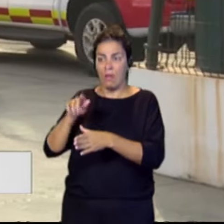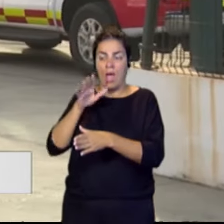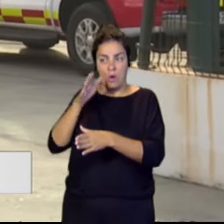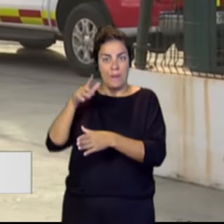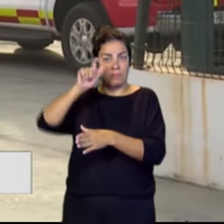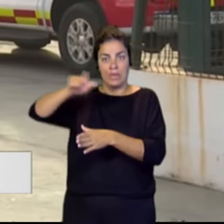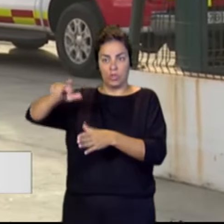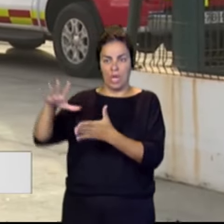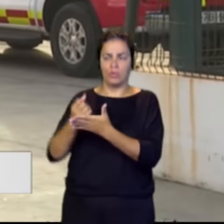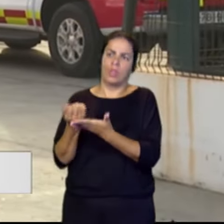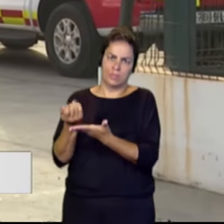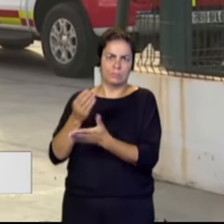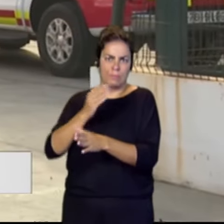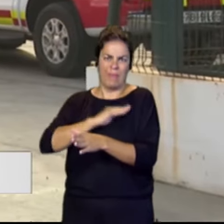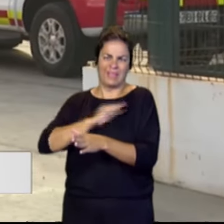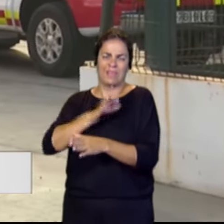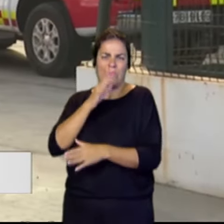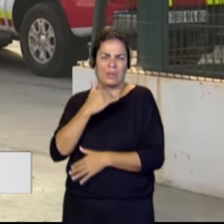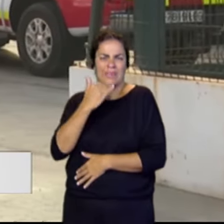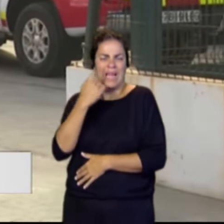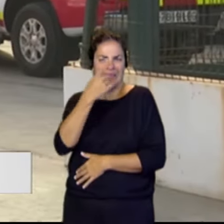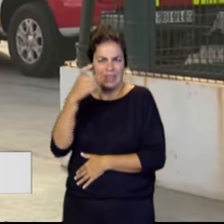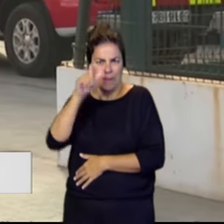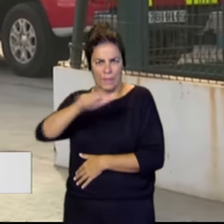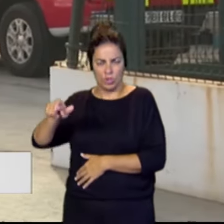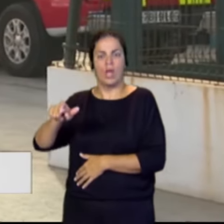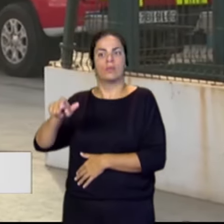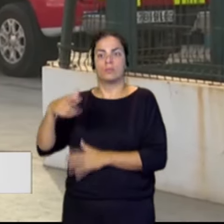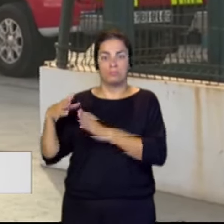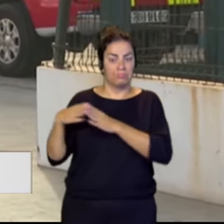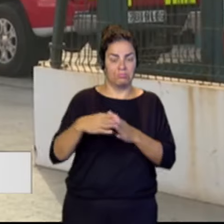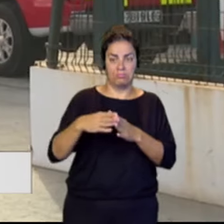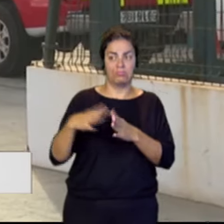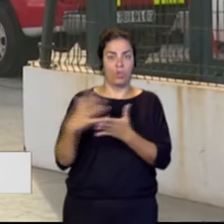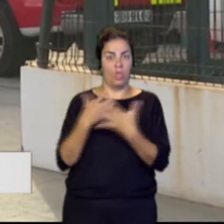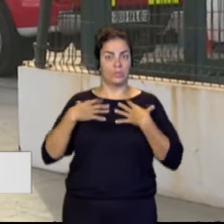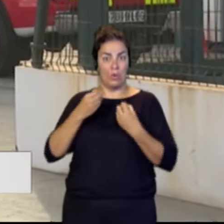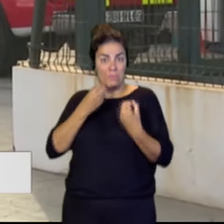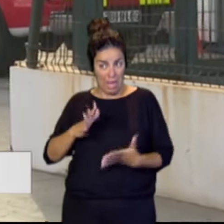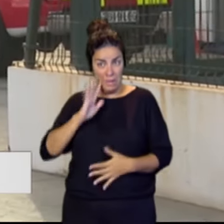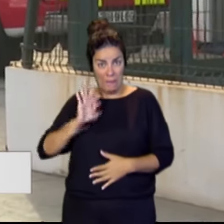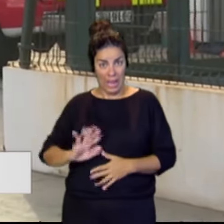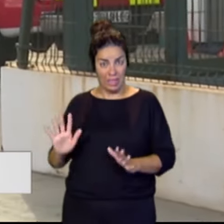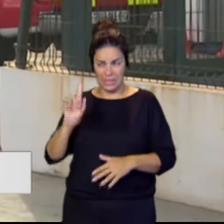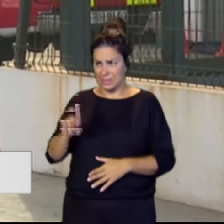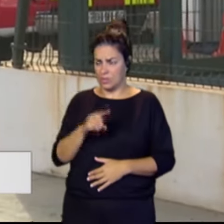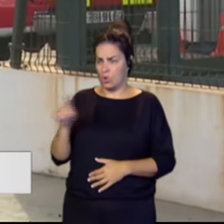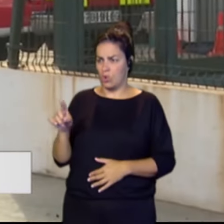número de personas, casi 100 o más de 100, han llegado en buen estado de salud, o por lo menos eso parece, nos decías.